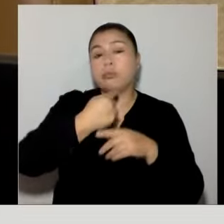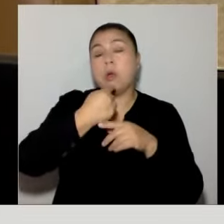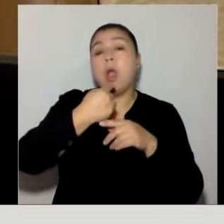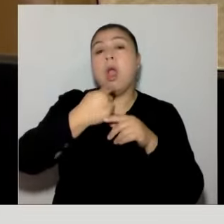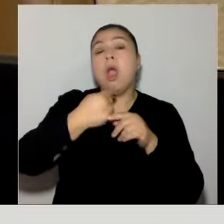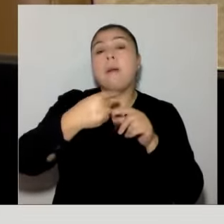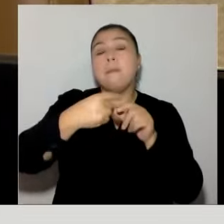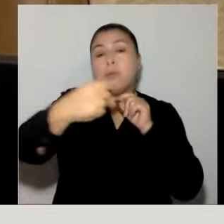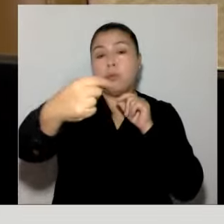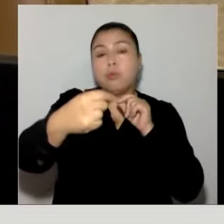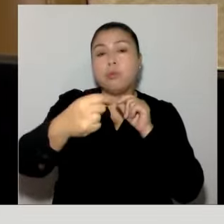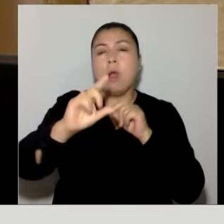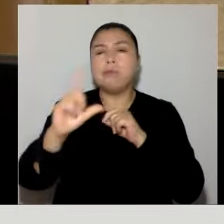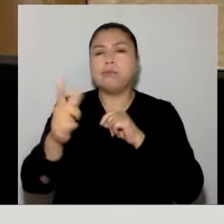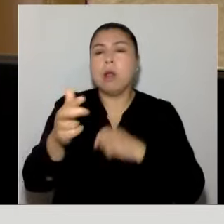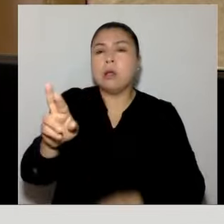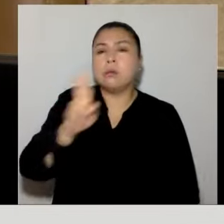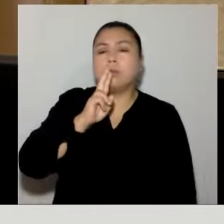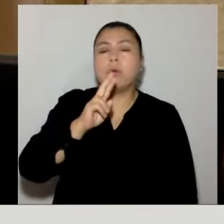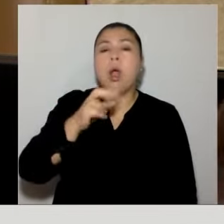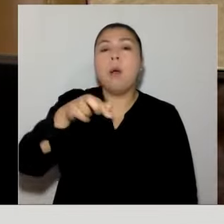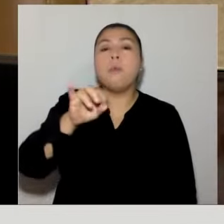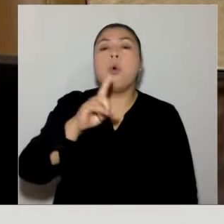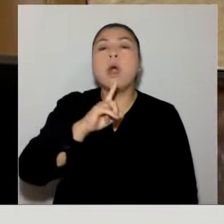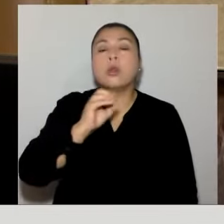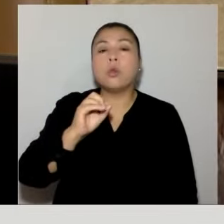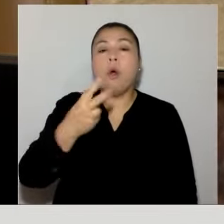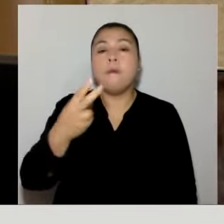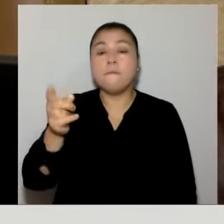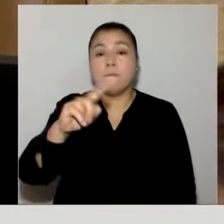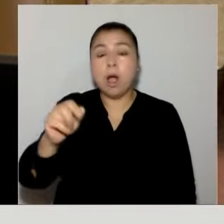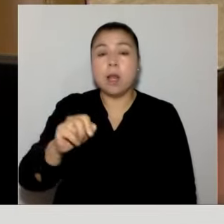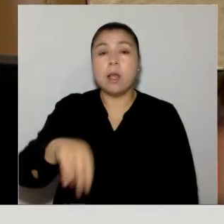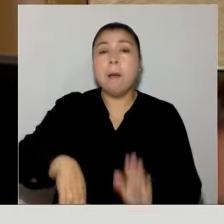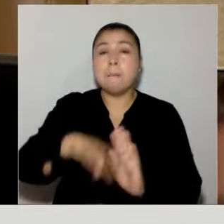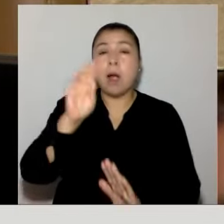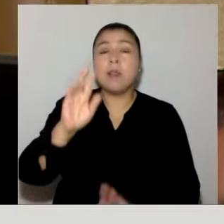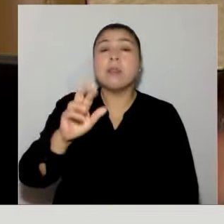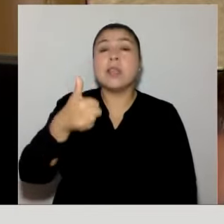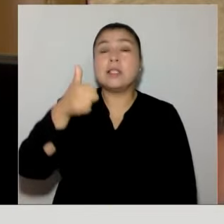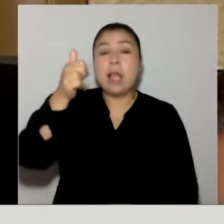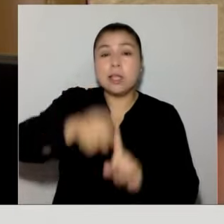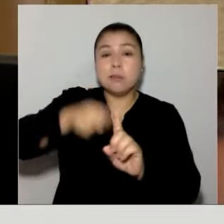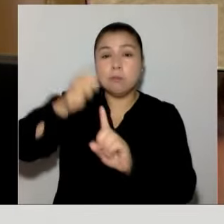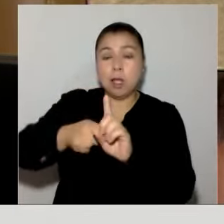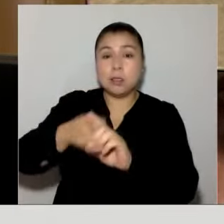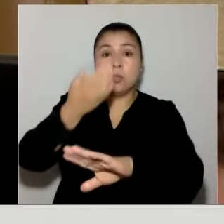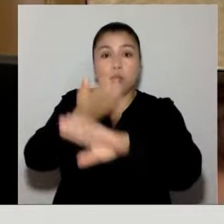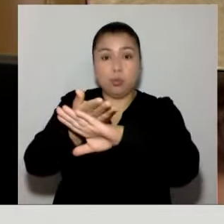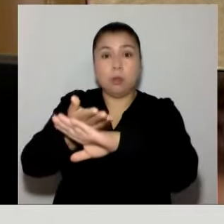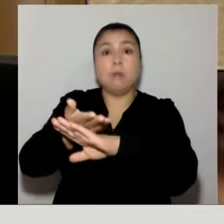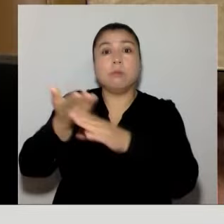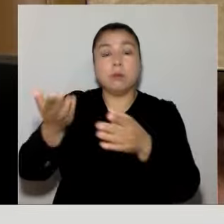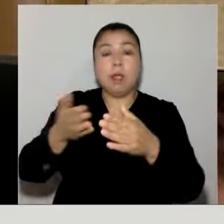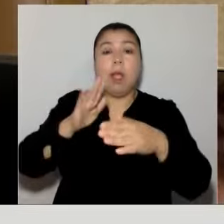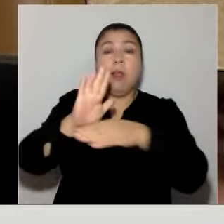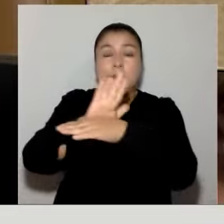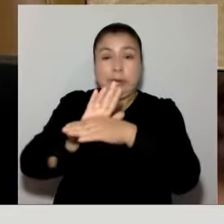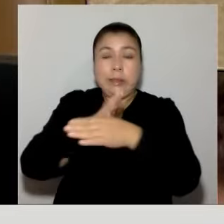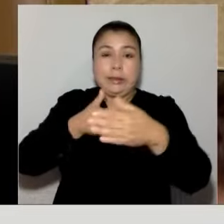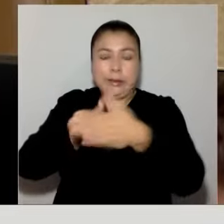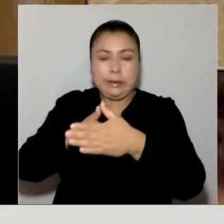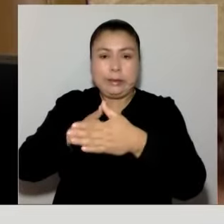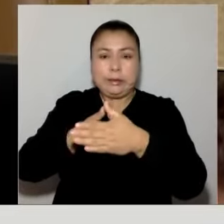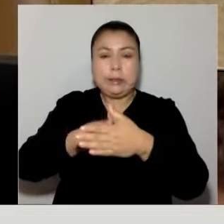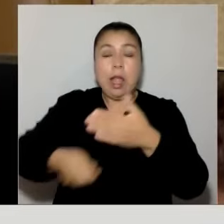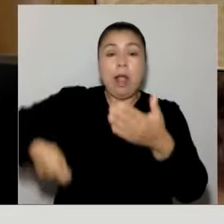concreto en Puerto Varas, más de seis meses una solicitud, lo que hace es frenar la inversión y la construcción